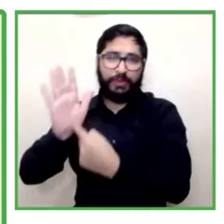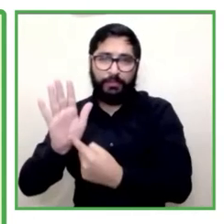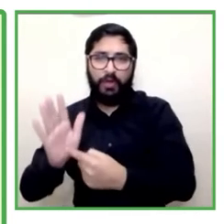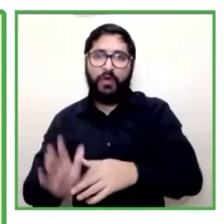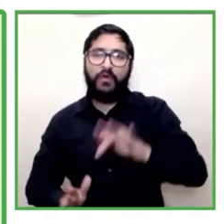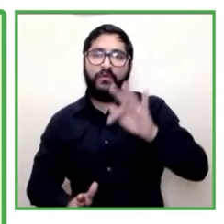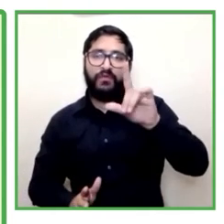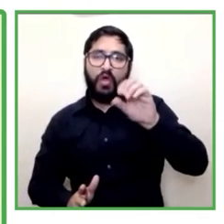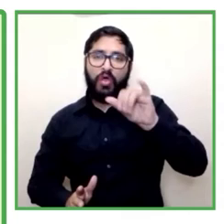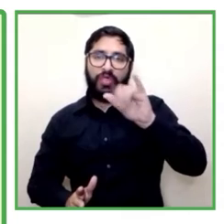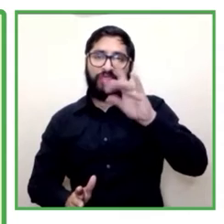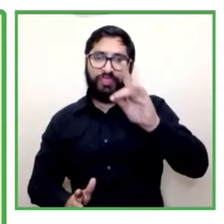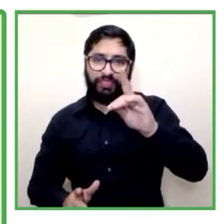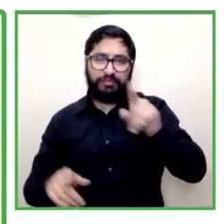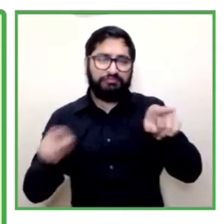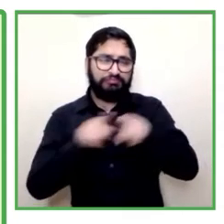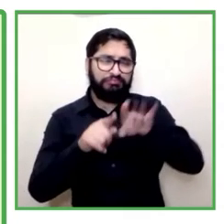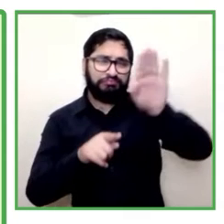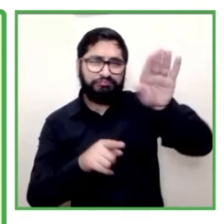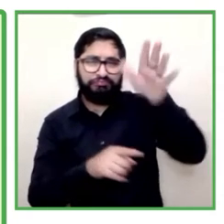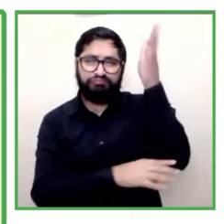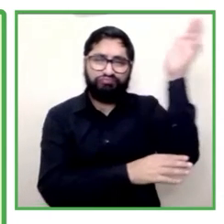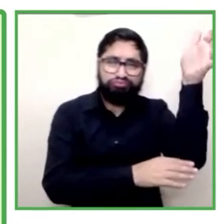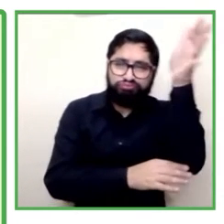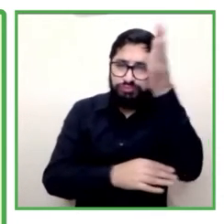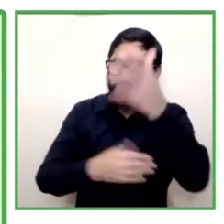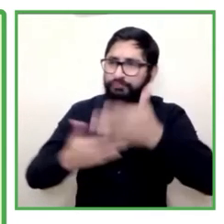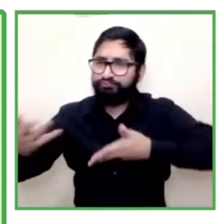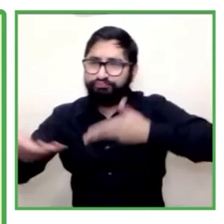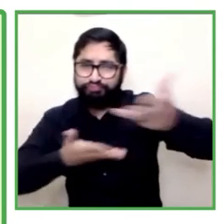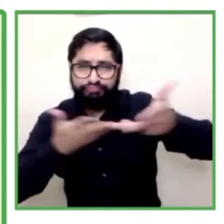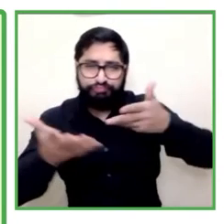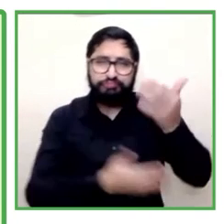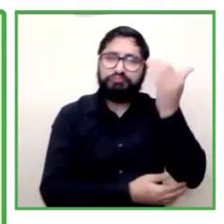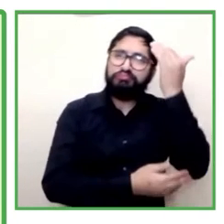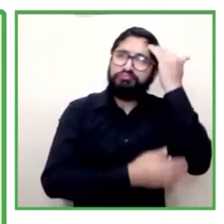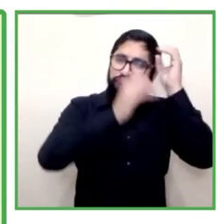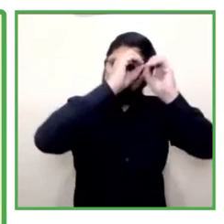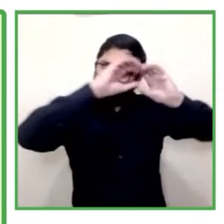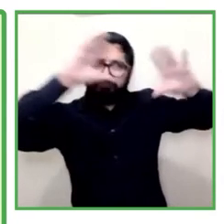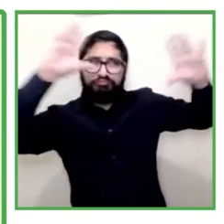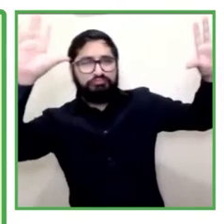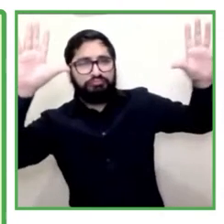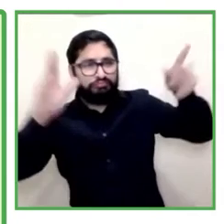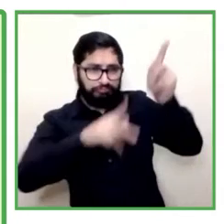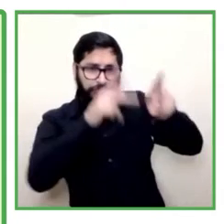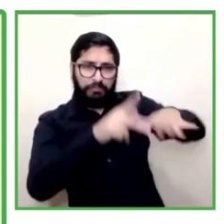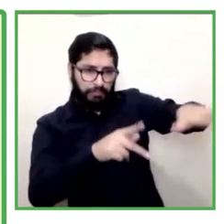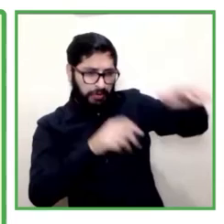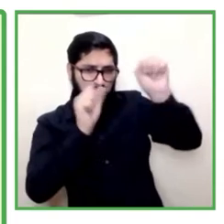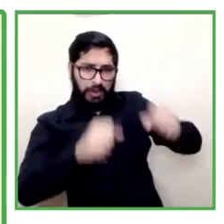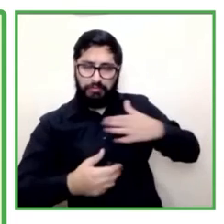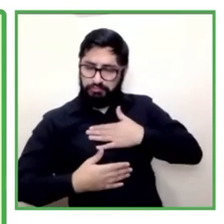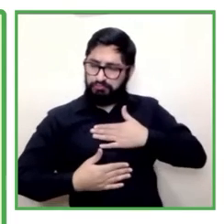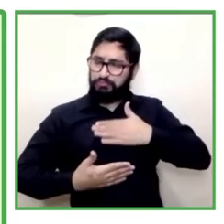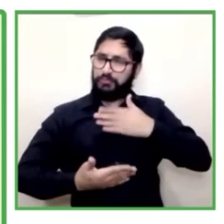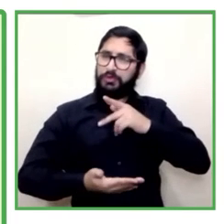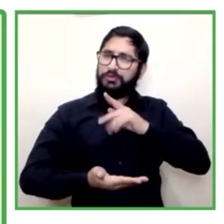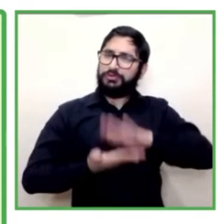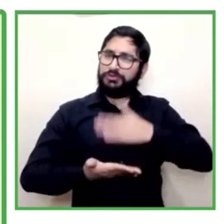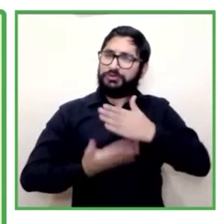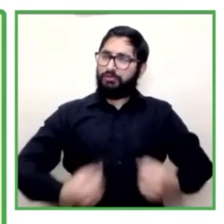persona sana, madura e integral en la sociedad, y el periodista que esperaba probablemente un discursazo asociado a la etapa de la